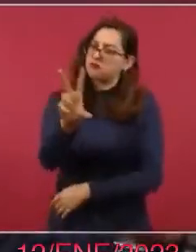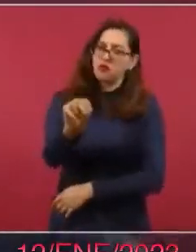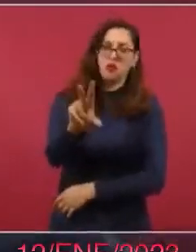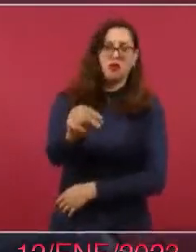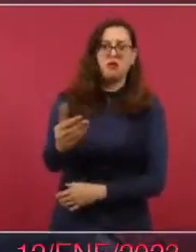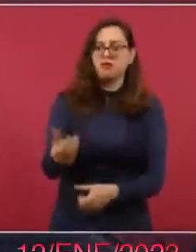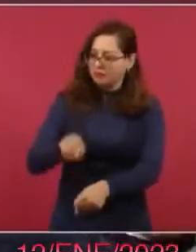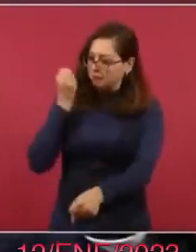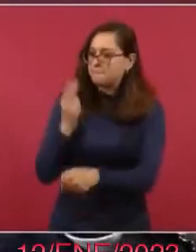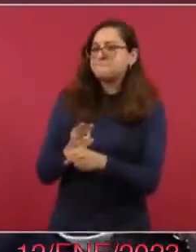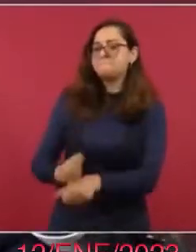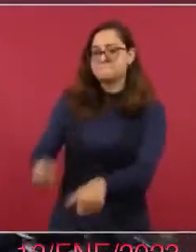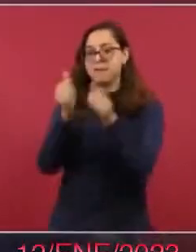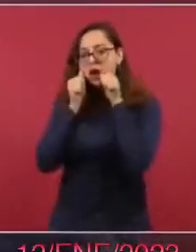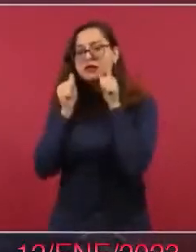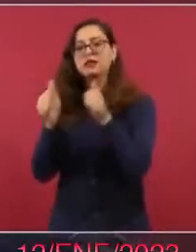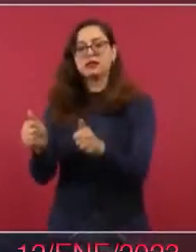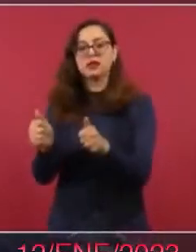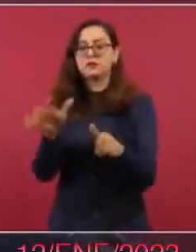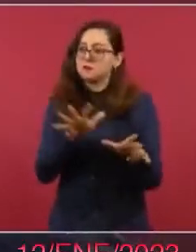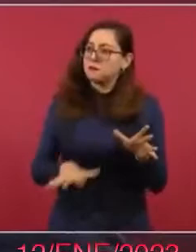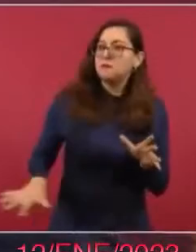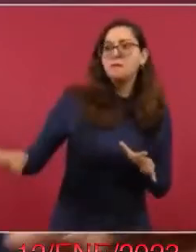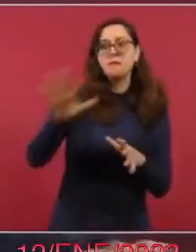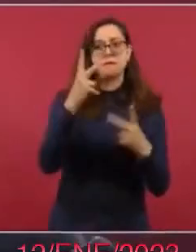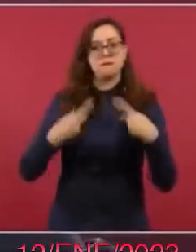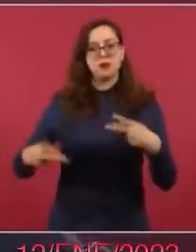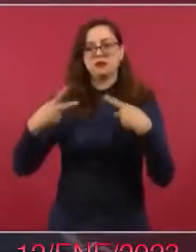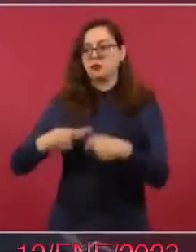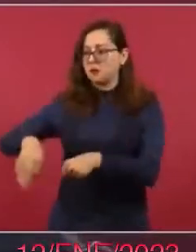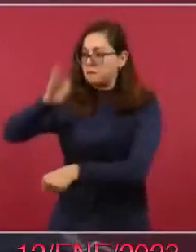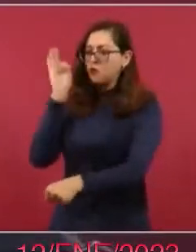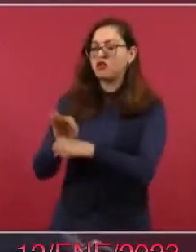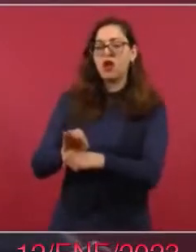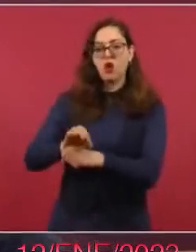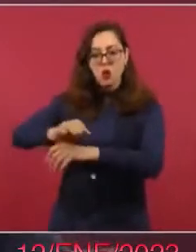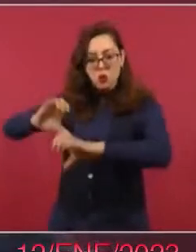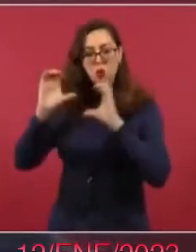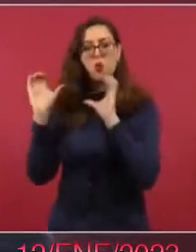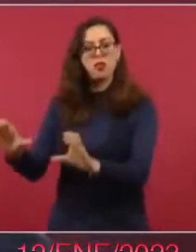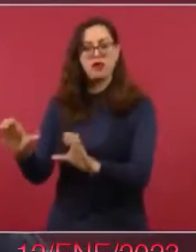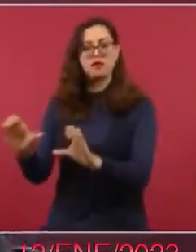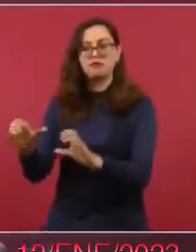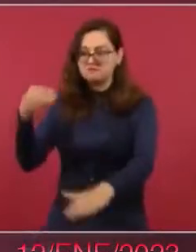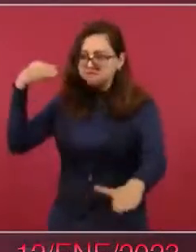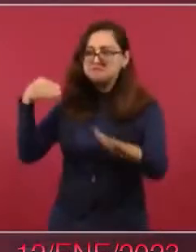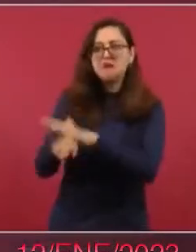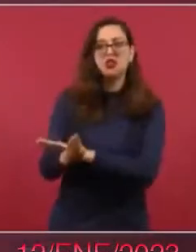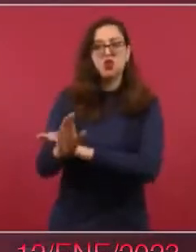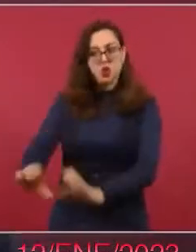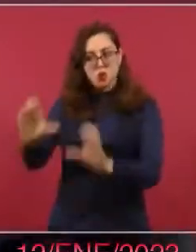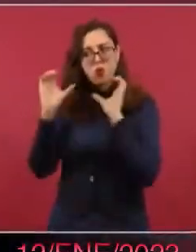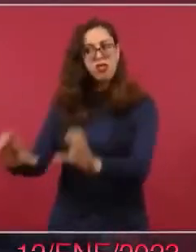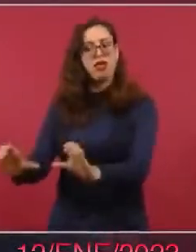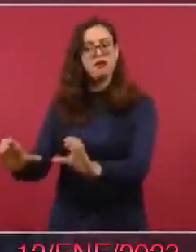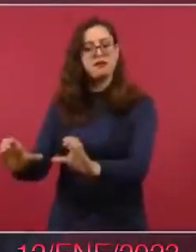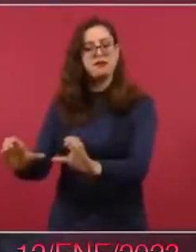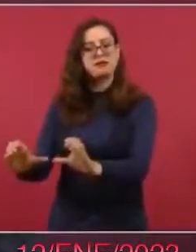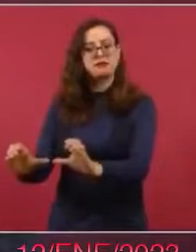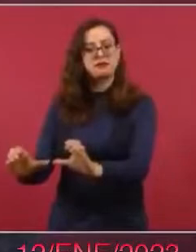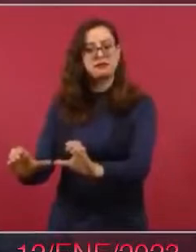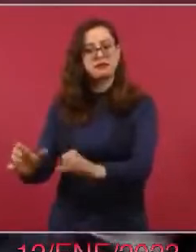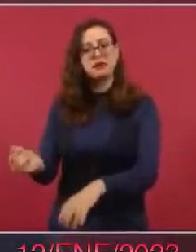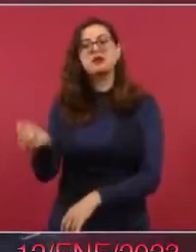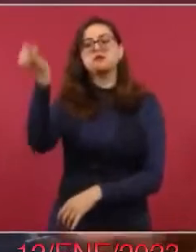a cuidar al pueblo en el metro. Y la jefa de gobierno tiene